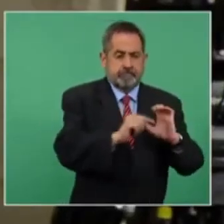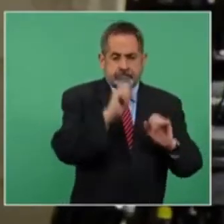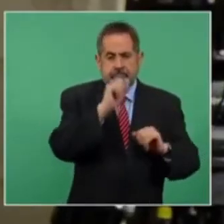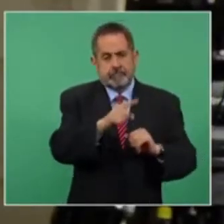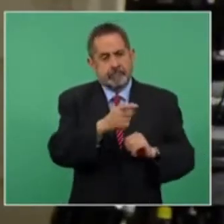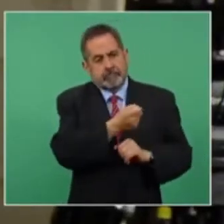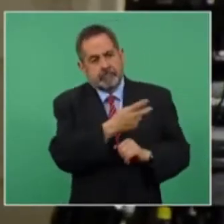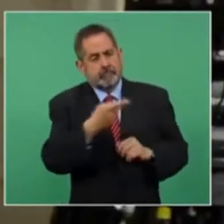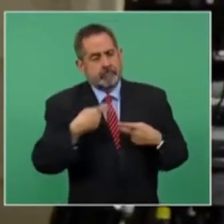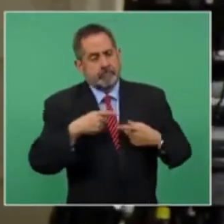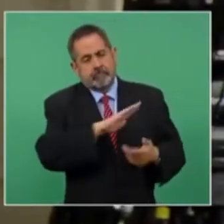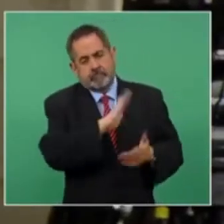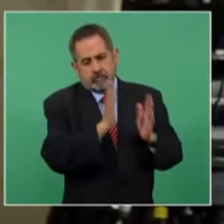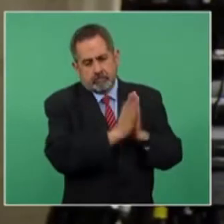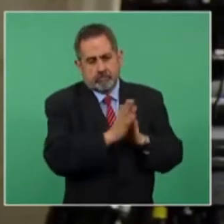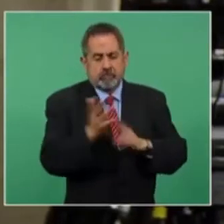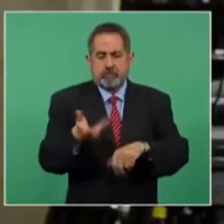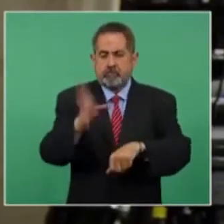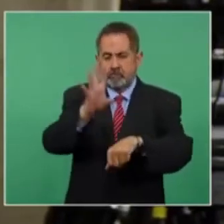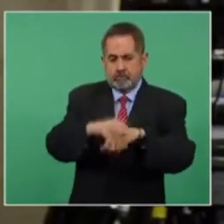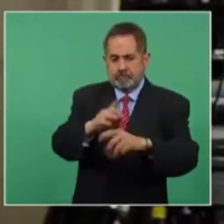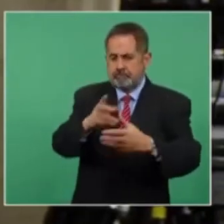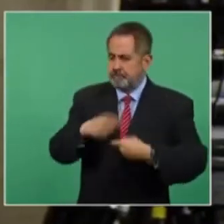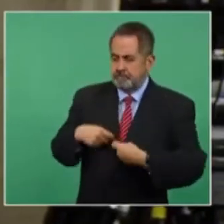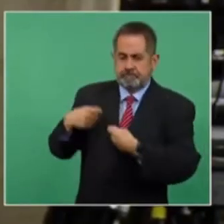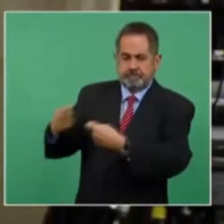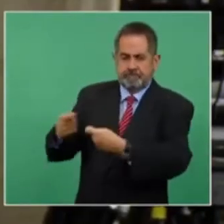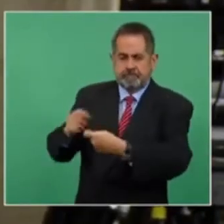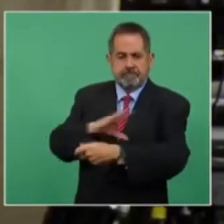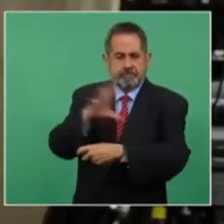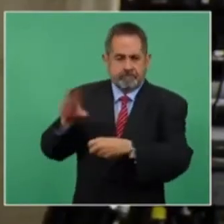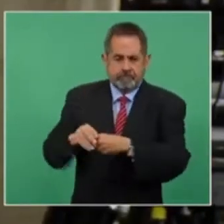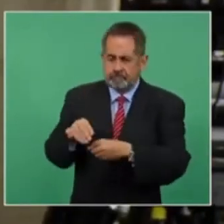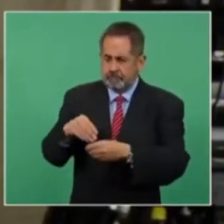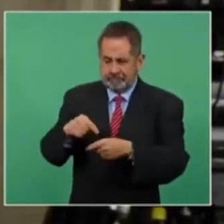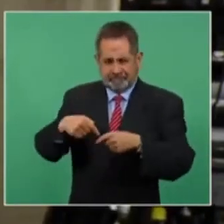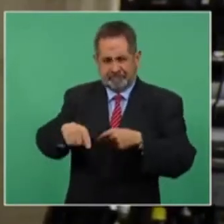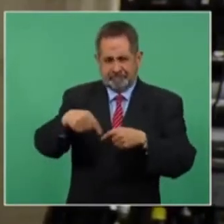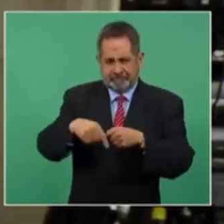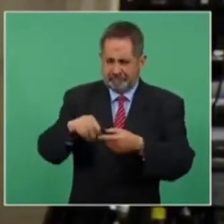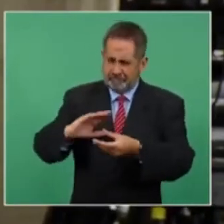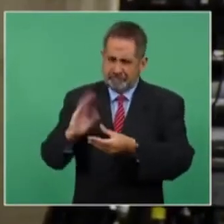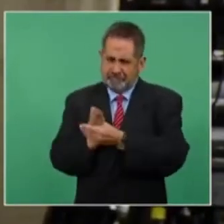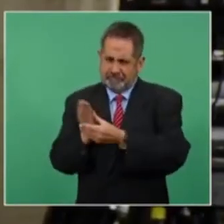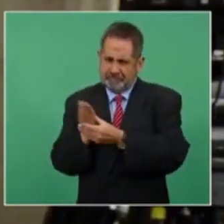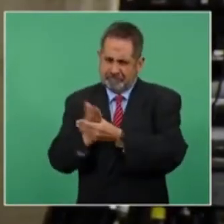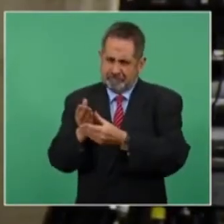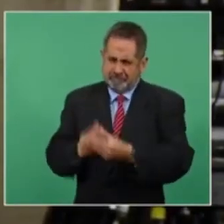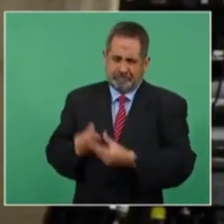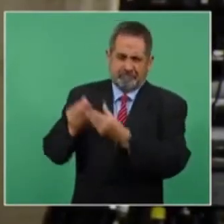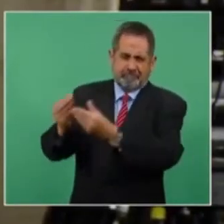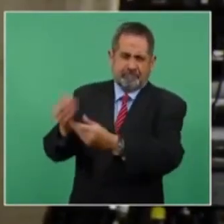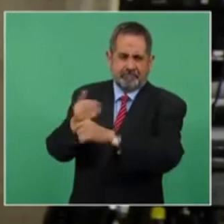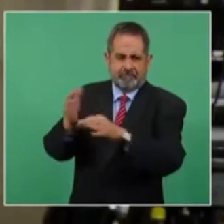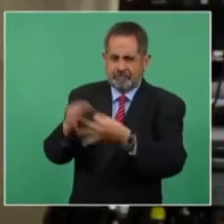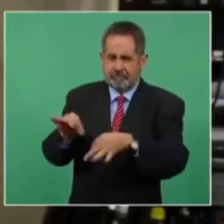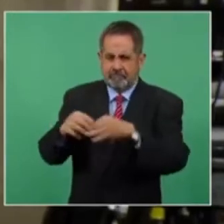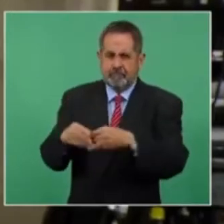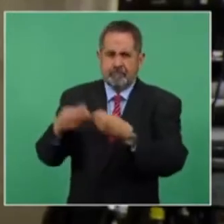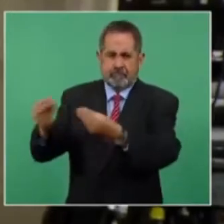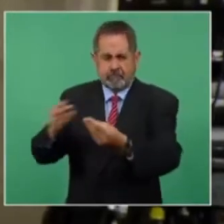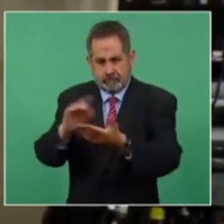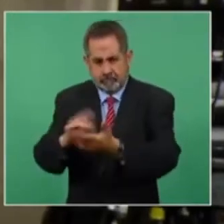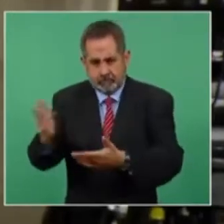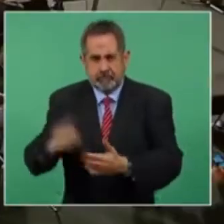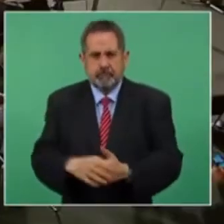fallecidos. Entonces, si usted me autoriza, señor presidente, integraría en las próximas horas carpetas con información sensible. Por un lado,